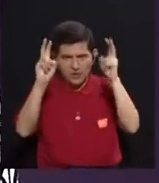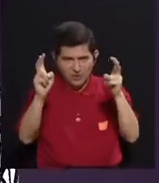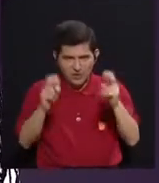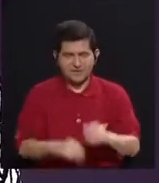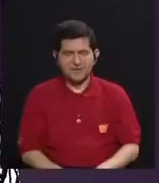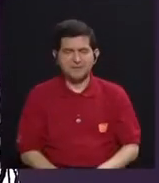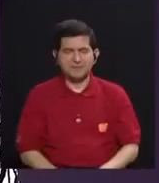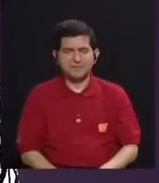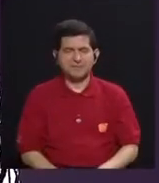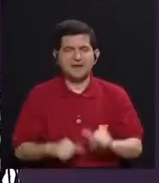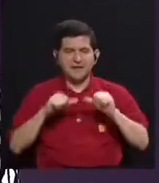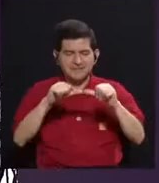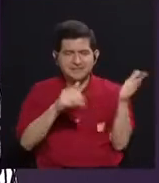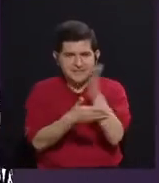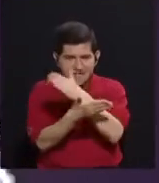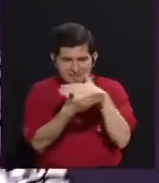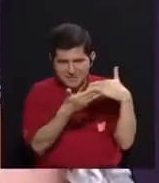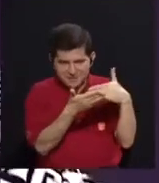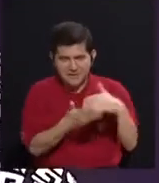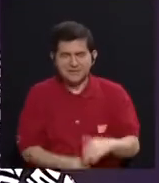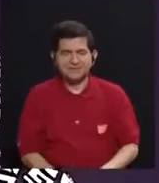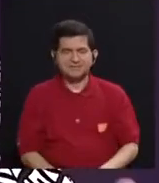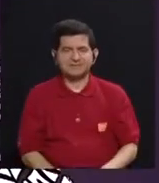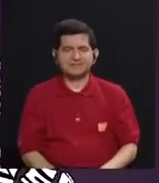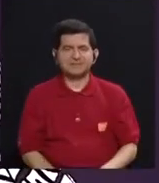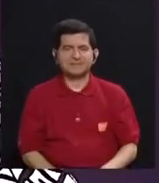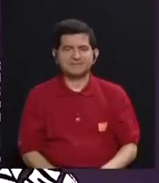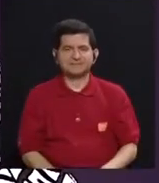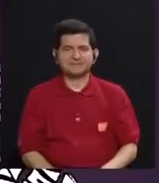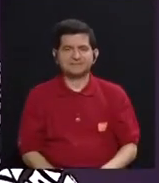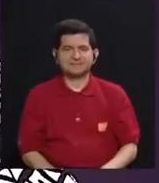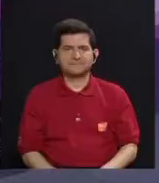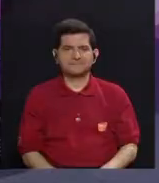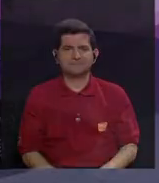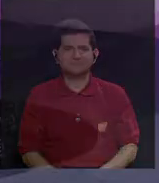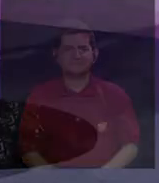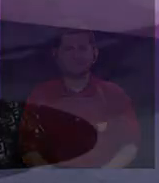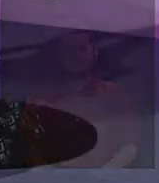la próxima sección y ya regresamos.